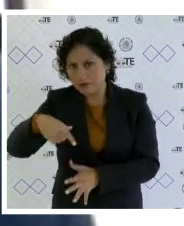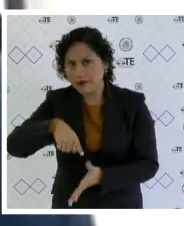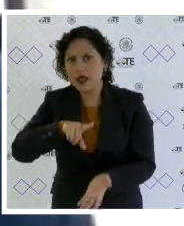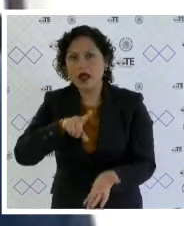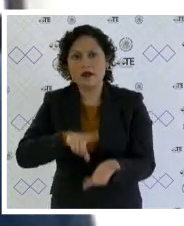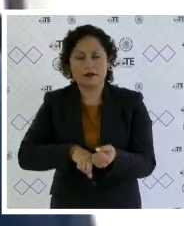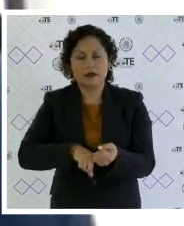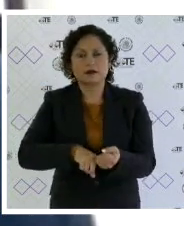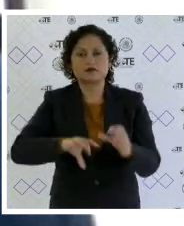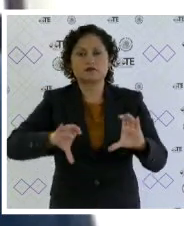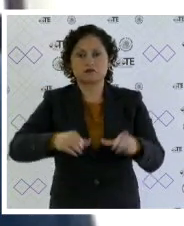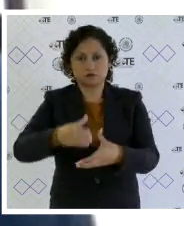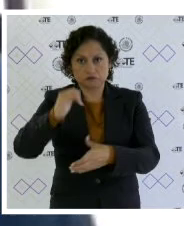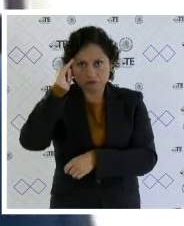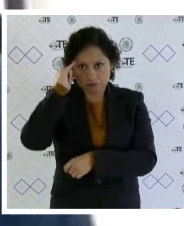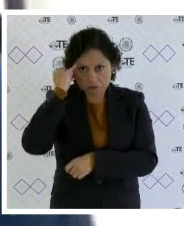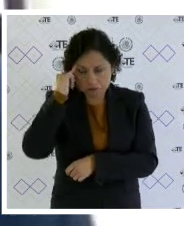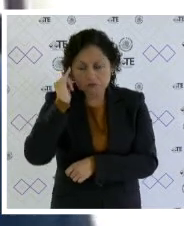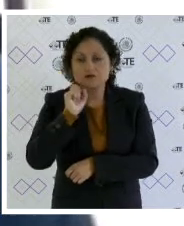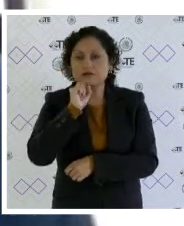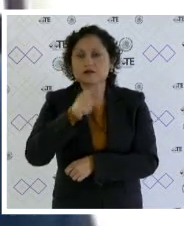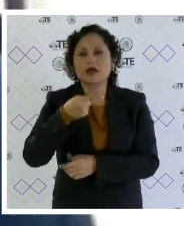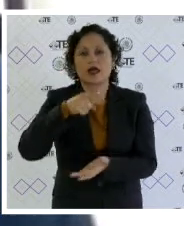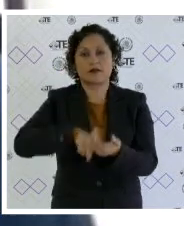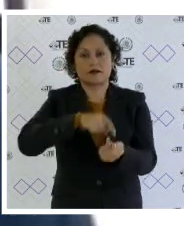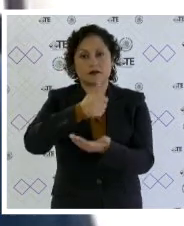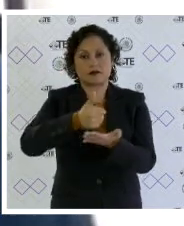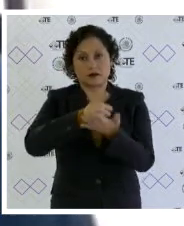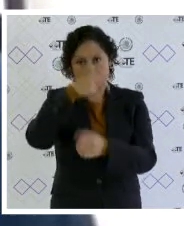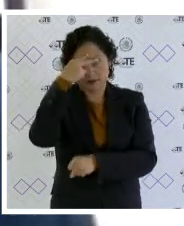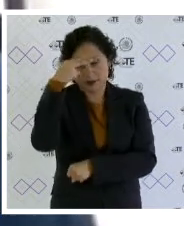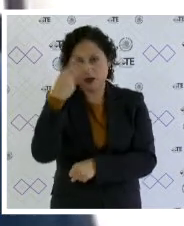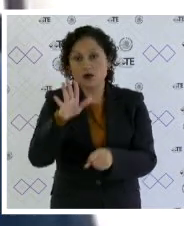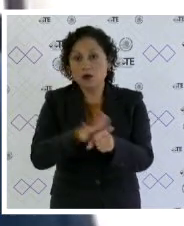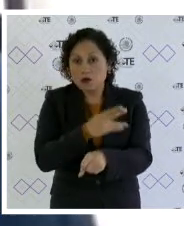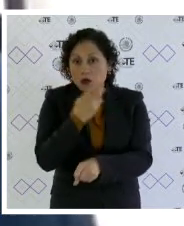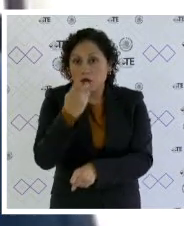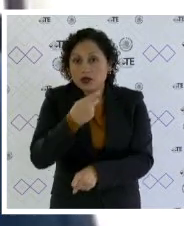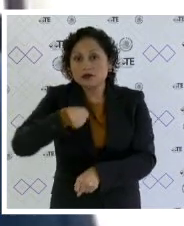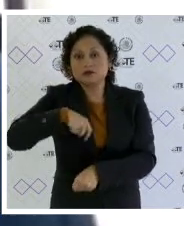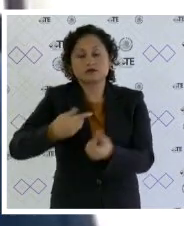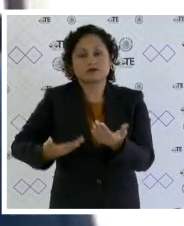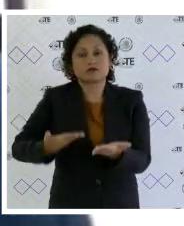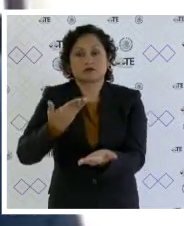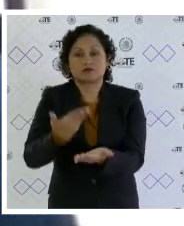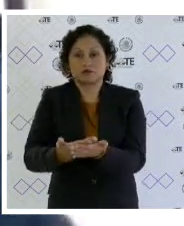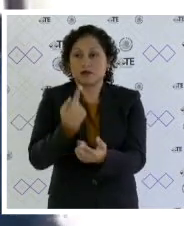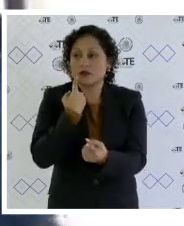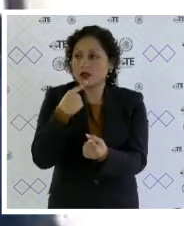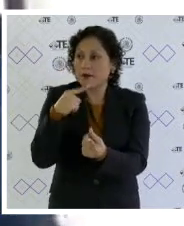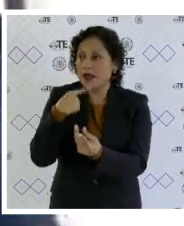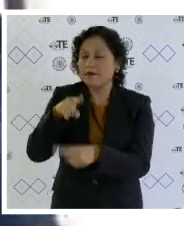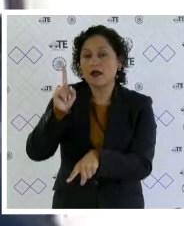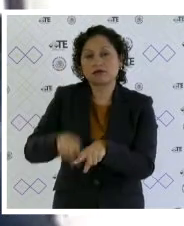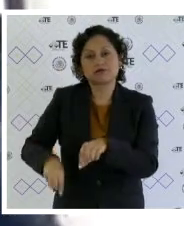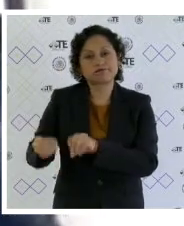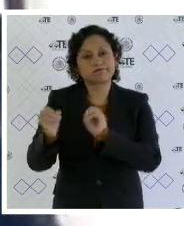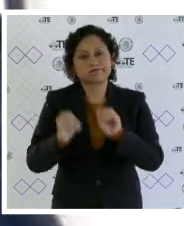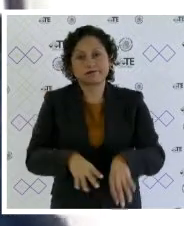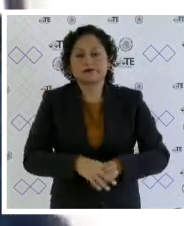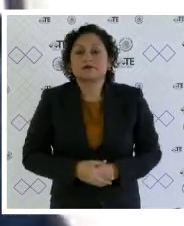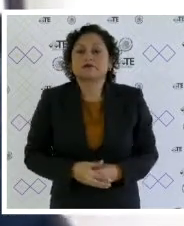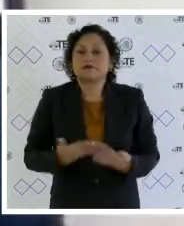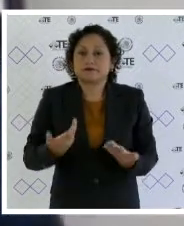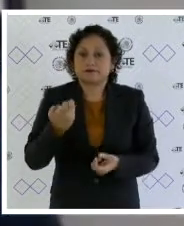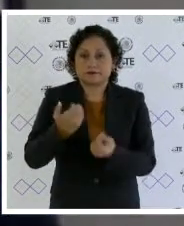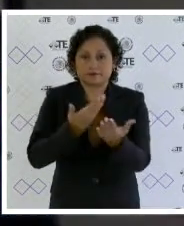indígenas residentes en esta ciudad de México en razón de lo anterior se propone el desechamiento de plano de las demandas es la cuenta magistradas